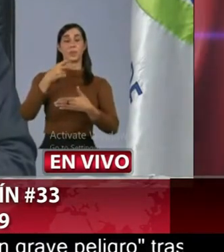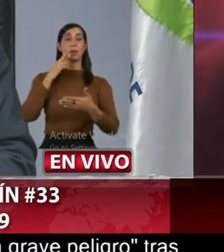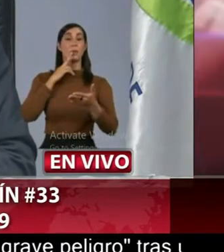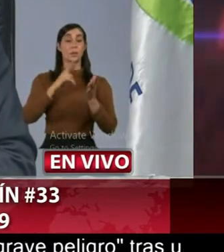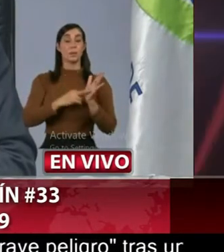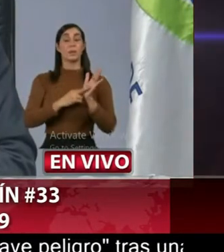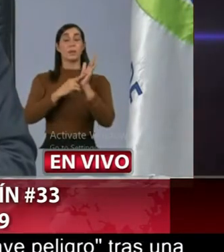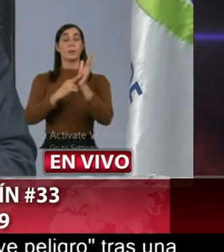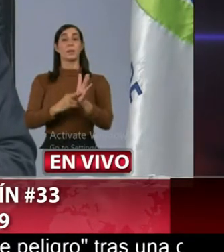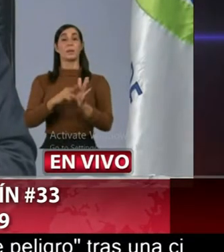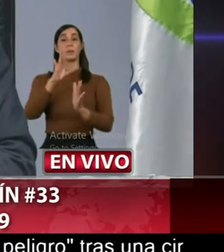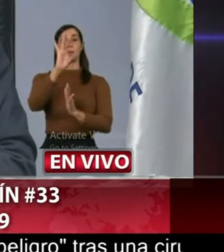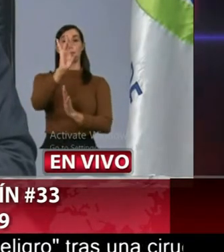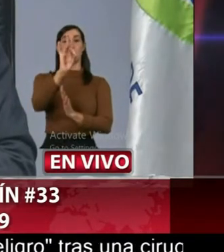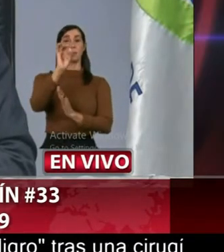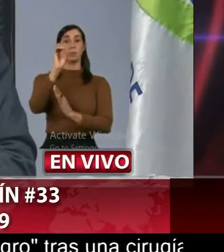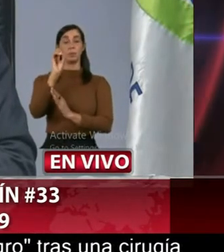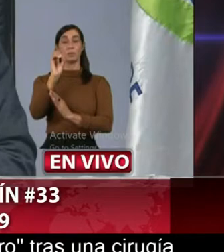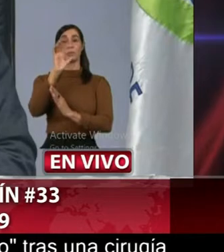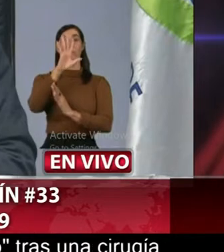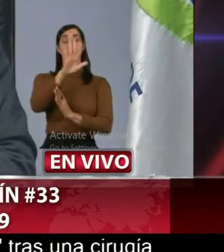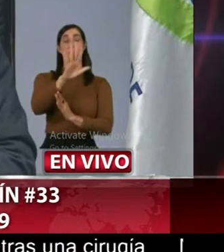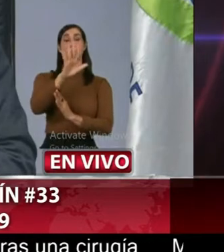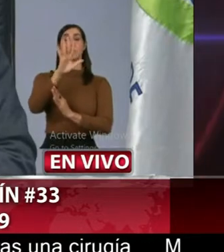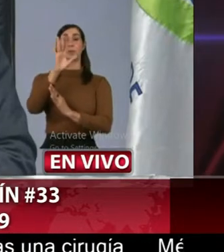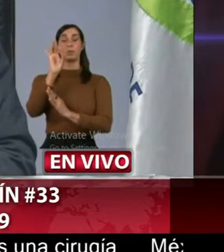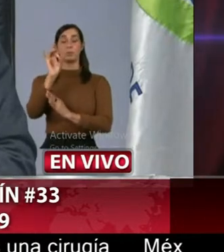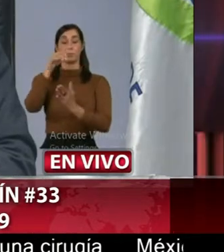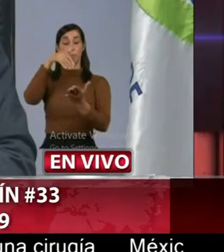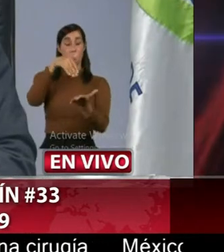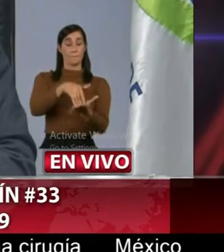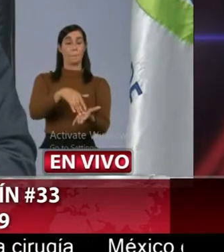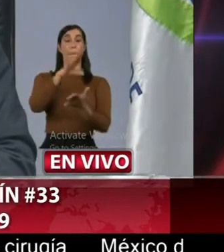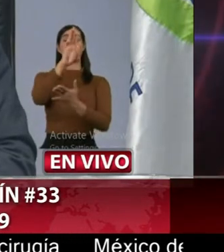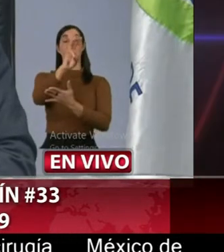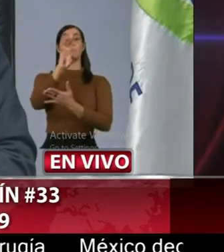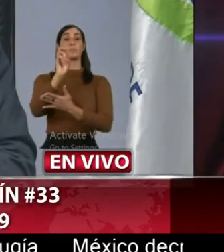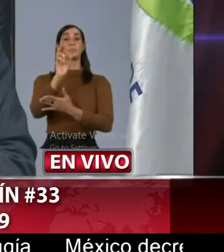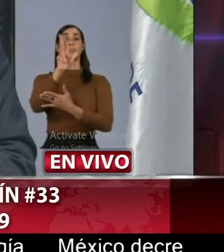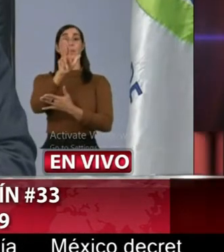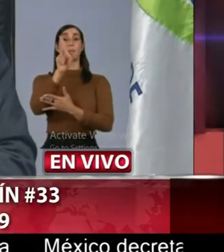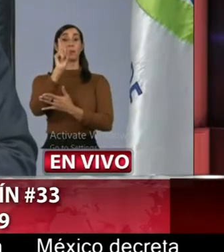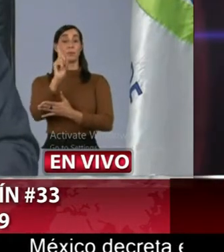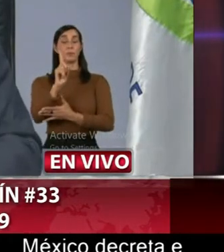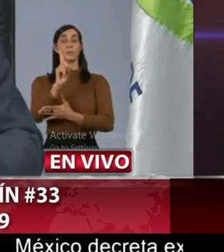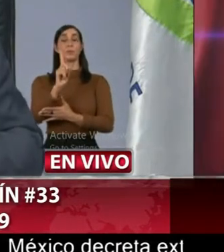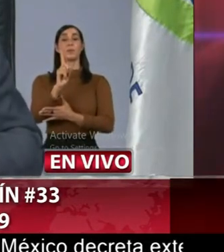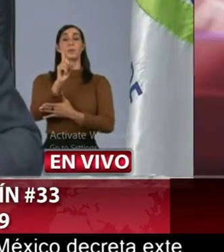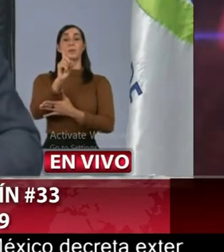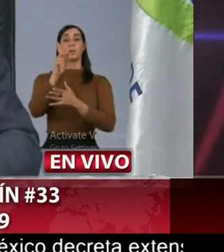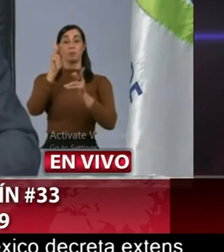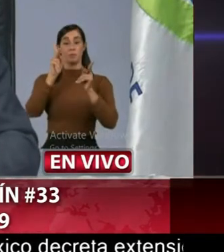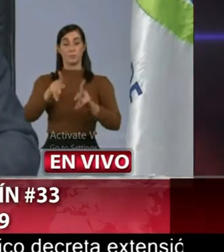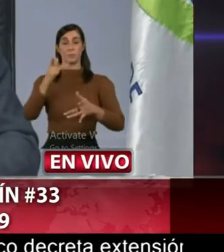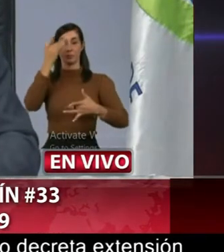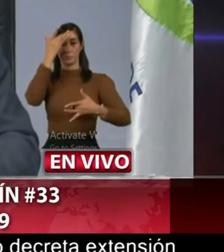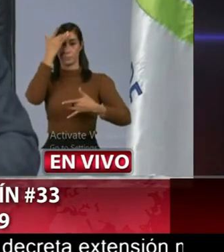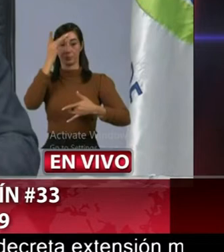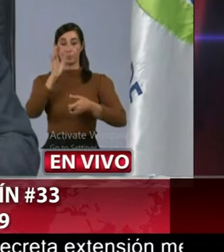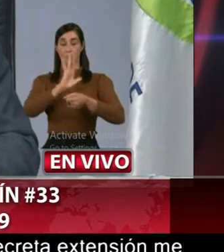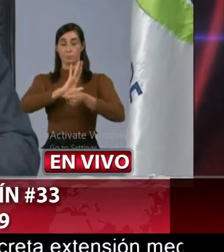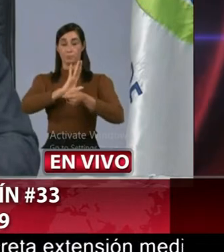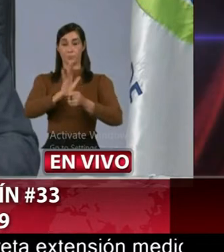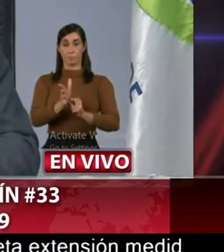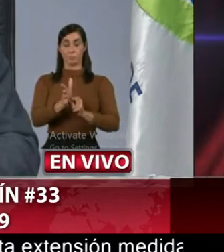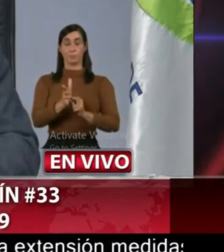reportado 858.631 casos confirmados